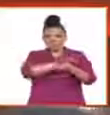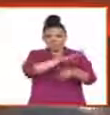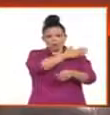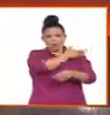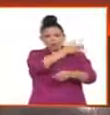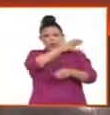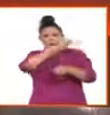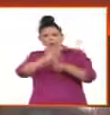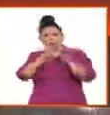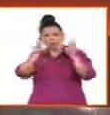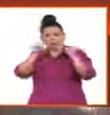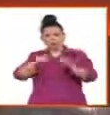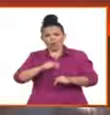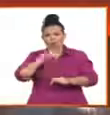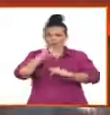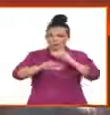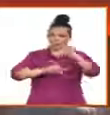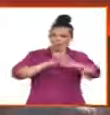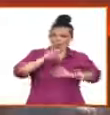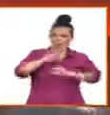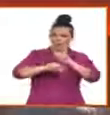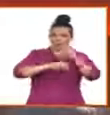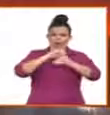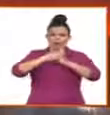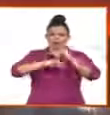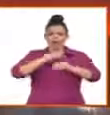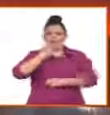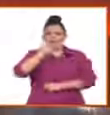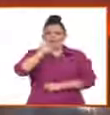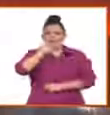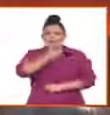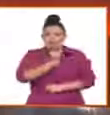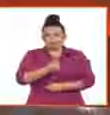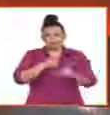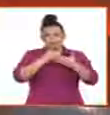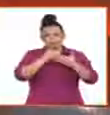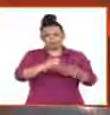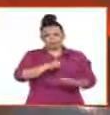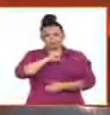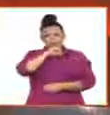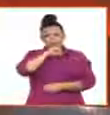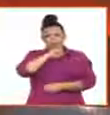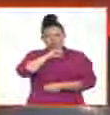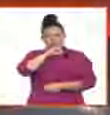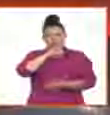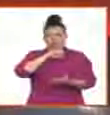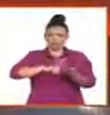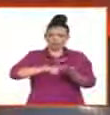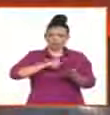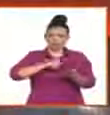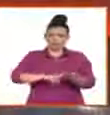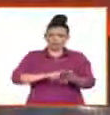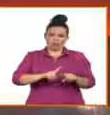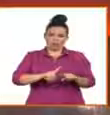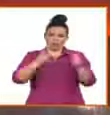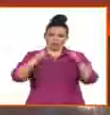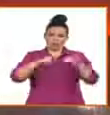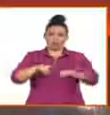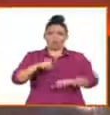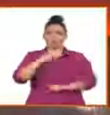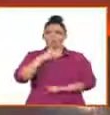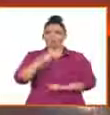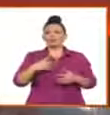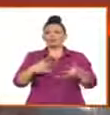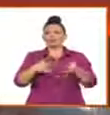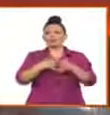una transformación radical, al punto que el proyecto, por ejemplo, no habla ya ni de relaciones